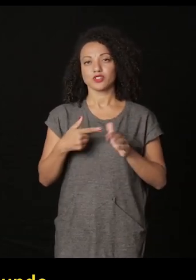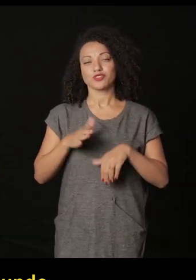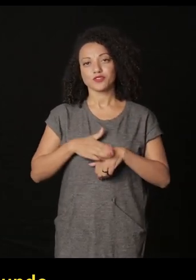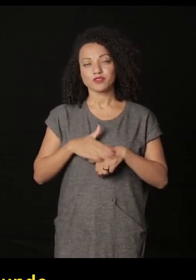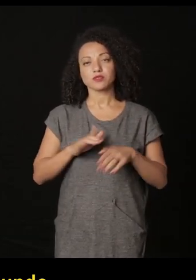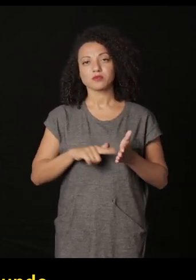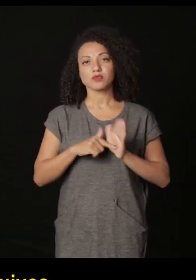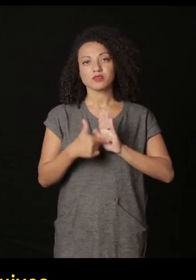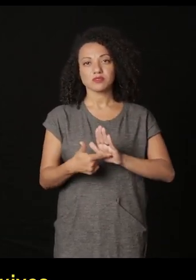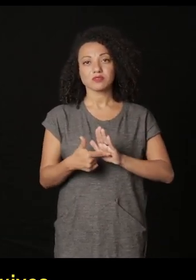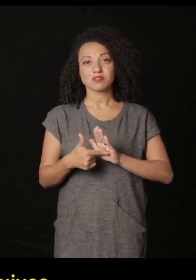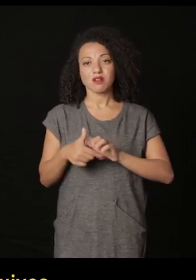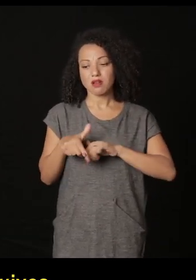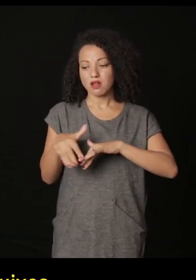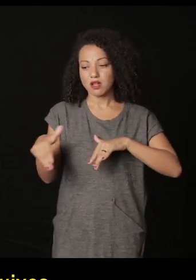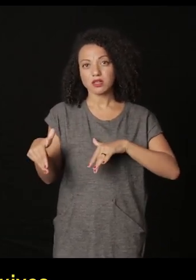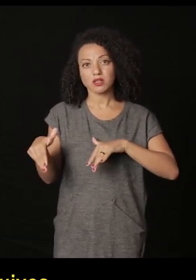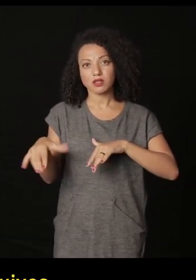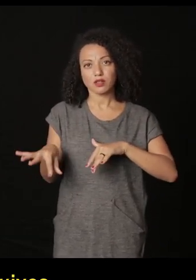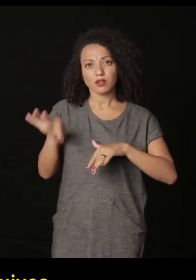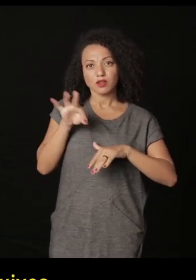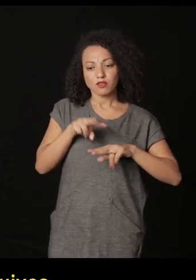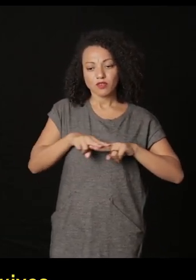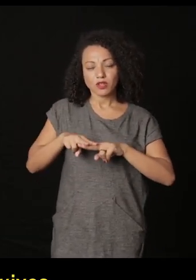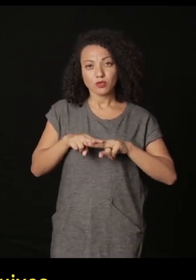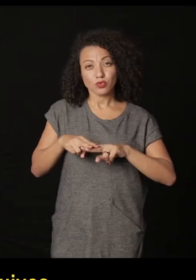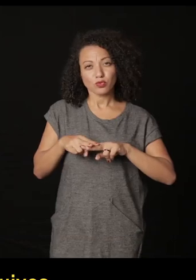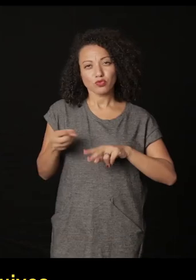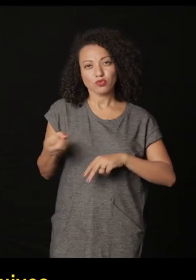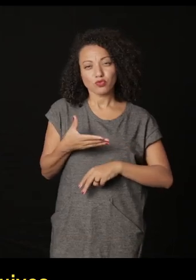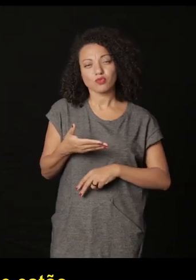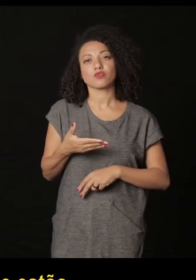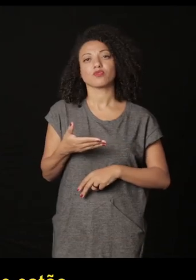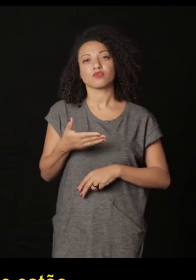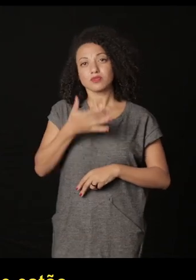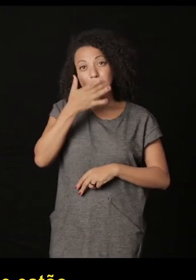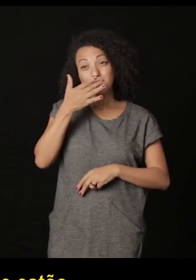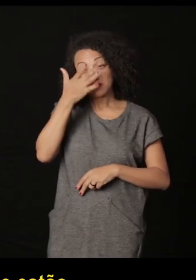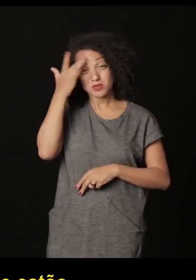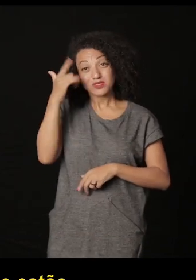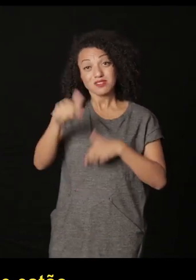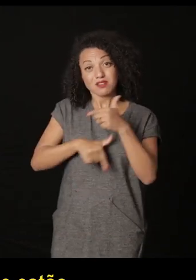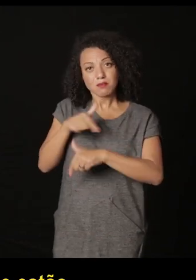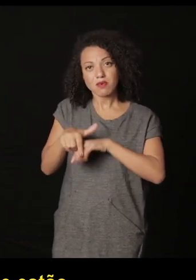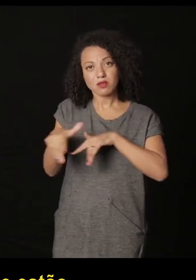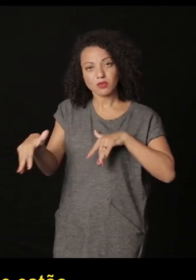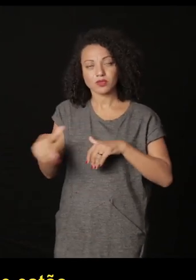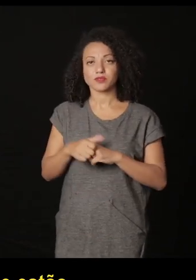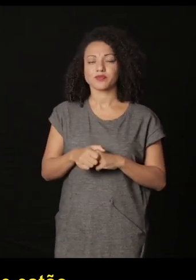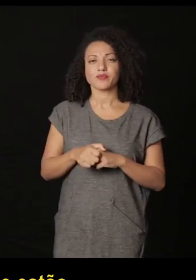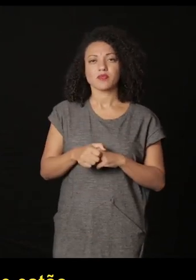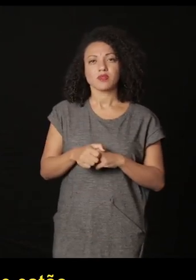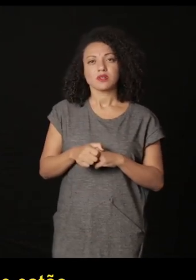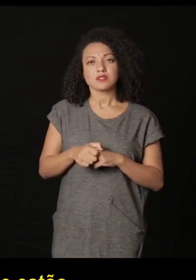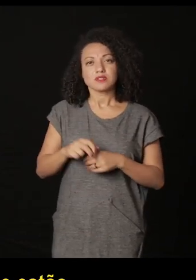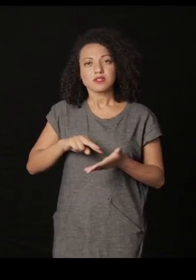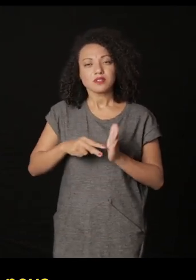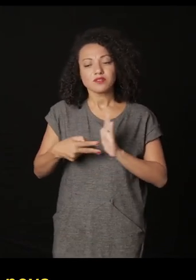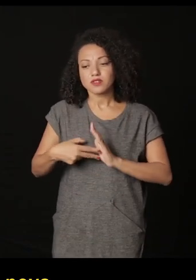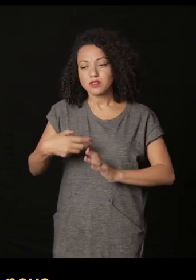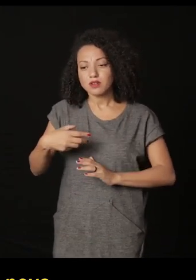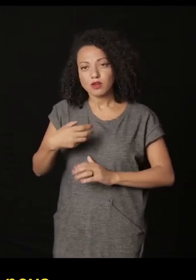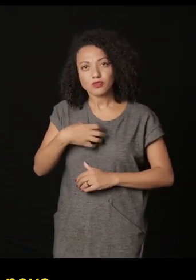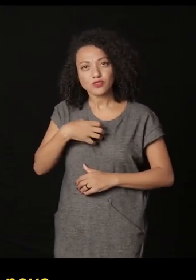que hicimos, mostrar una releitura de los archivos por parte de los pesquisadores que están trabajando en estos archivos.